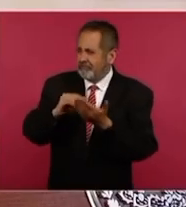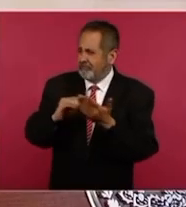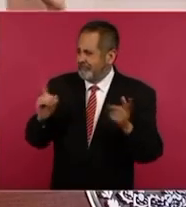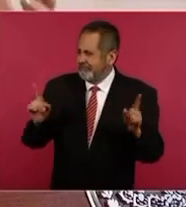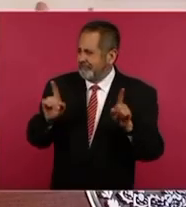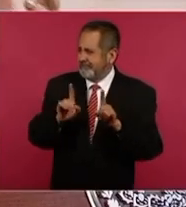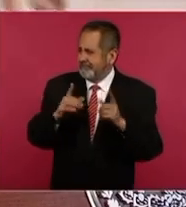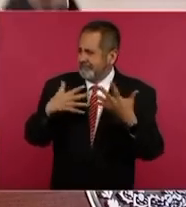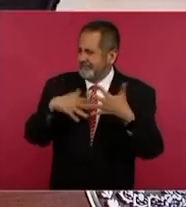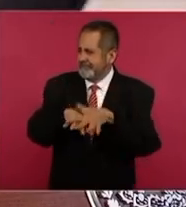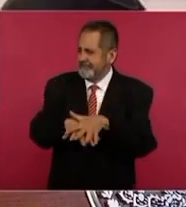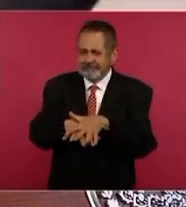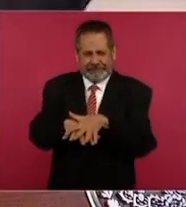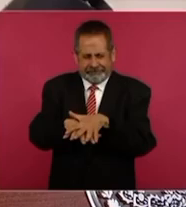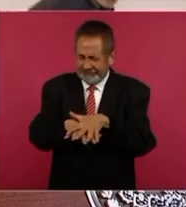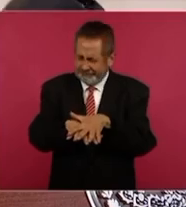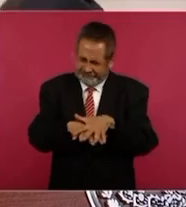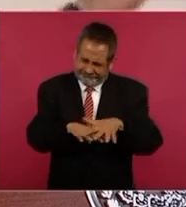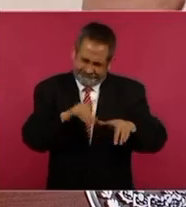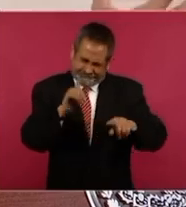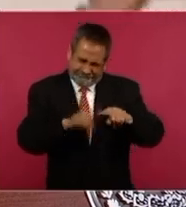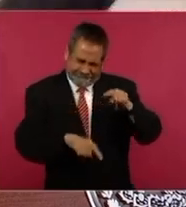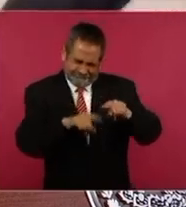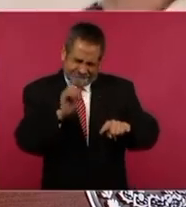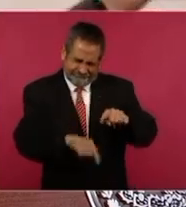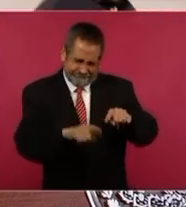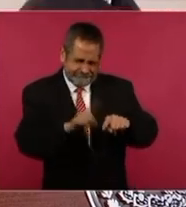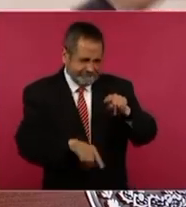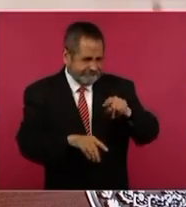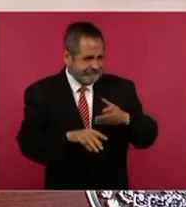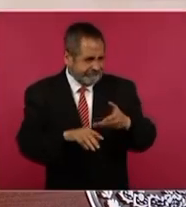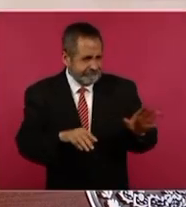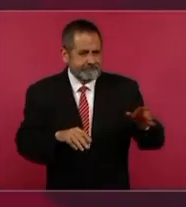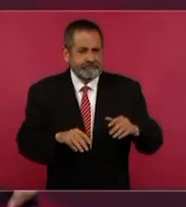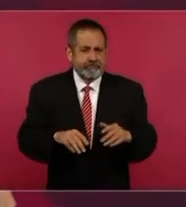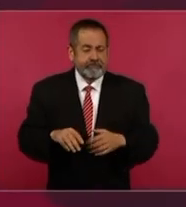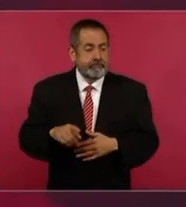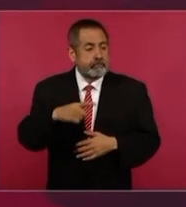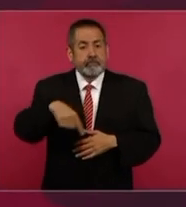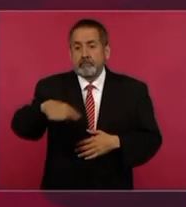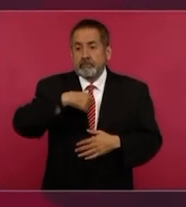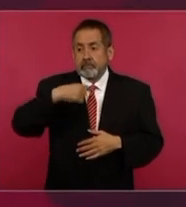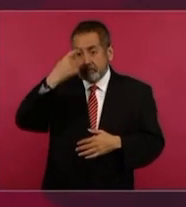Todavía hay quienes están pensando nada más en los cargos,